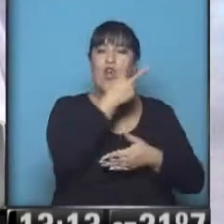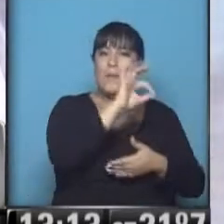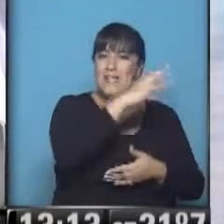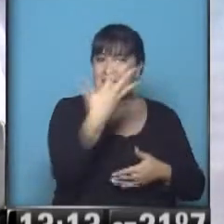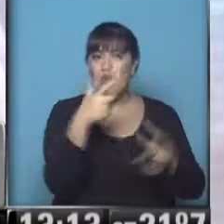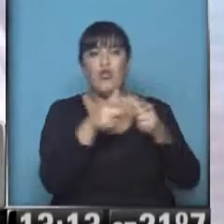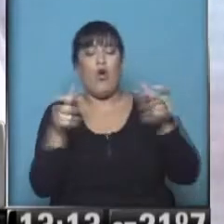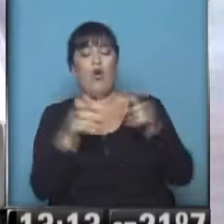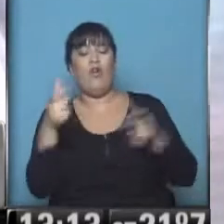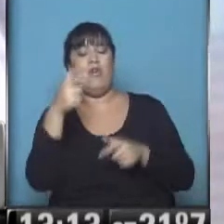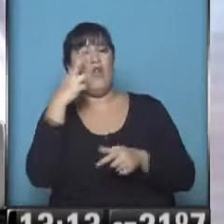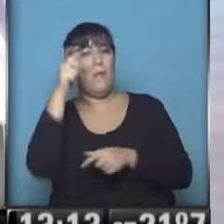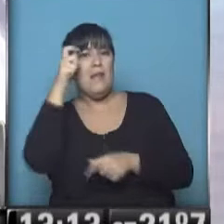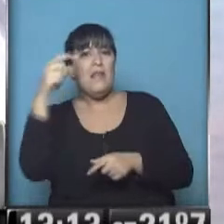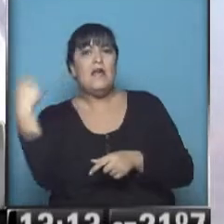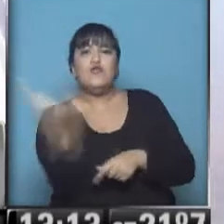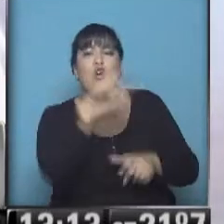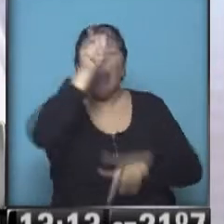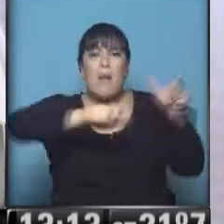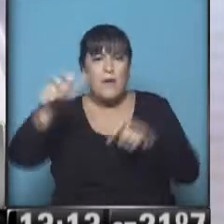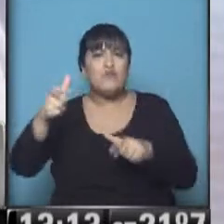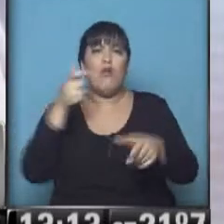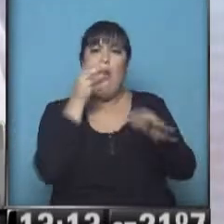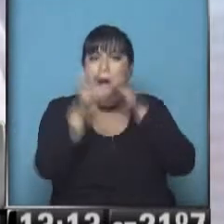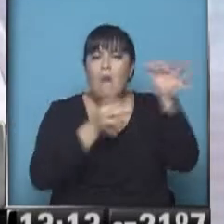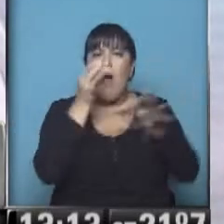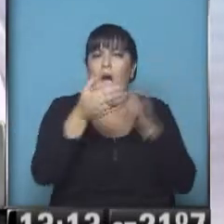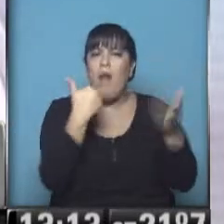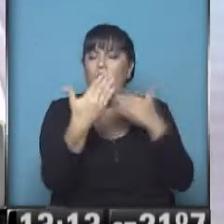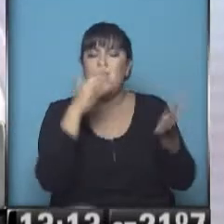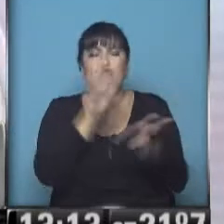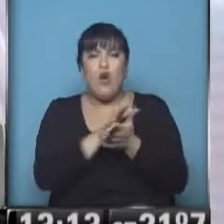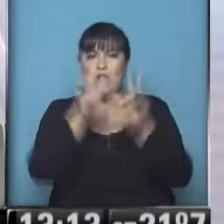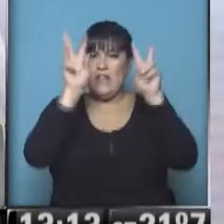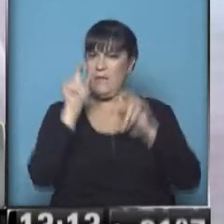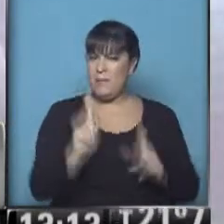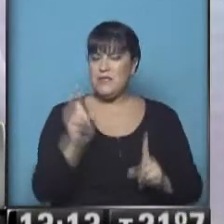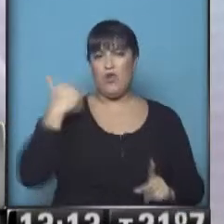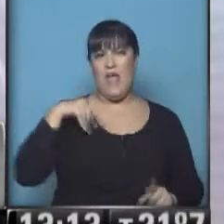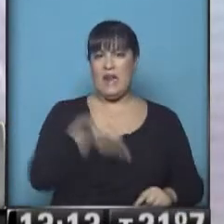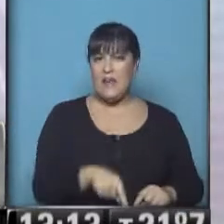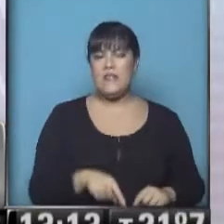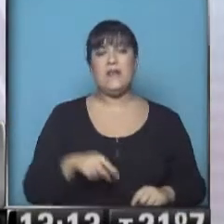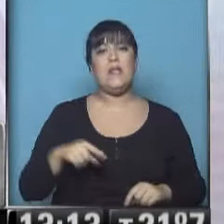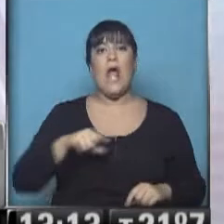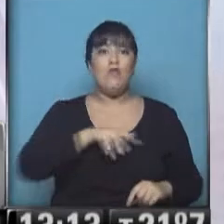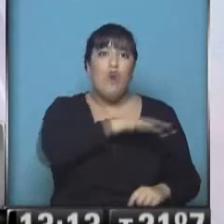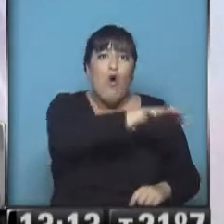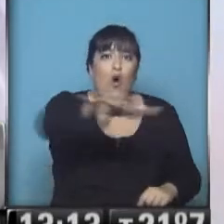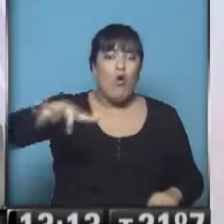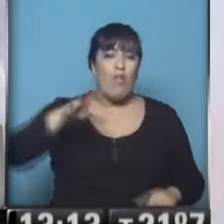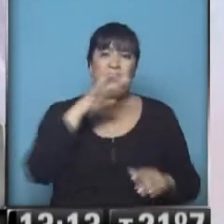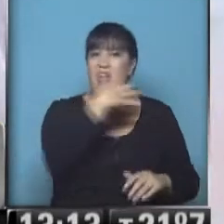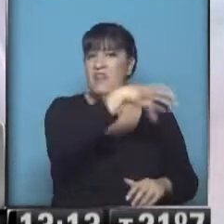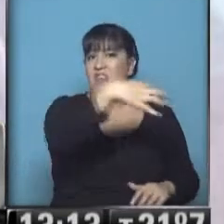debate, tanto debate se ha planteado en todos estos ámbitos que gran parte de toda esta comunidad de distintos